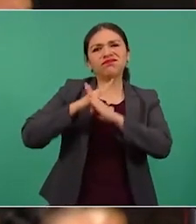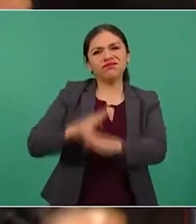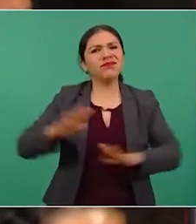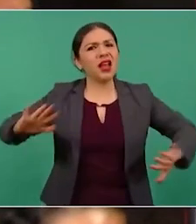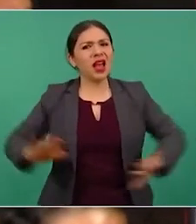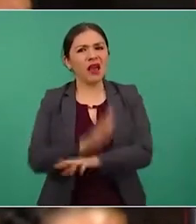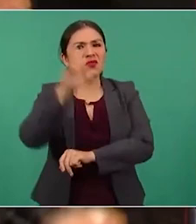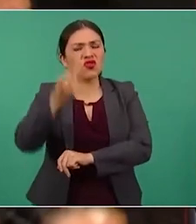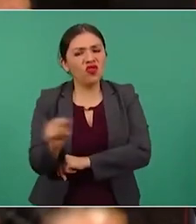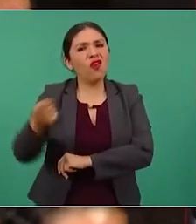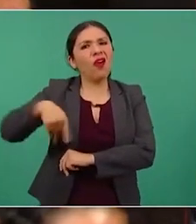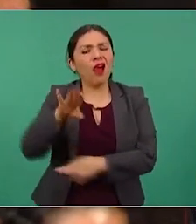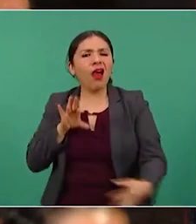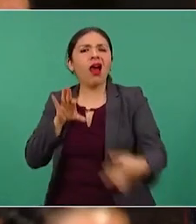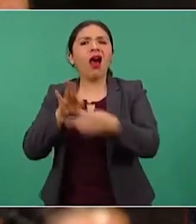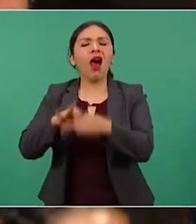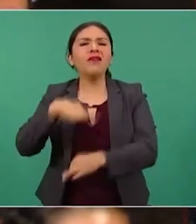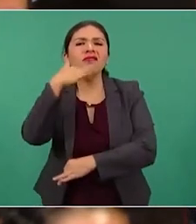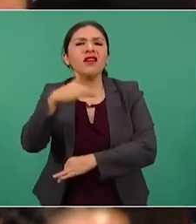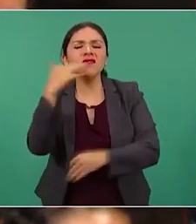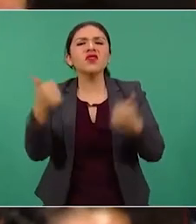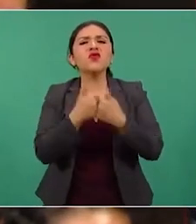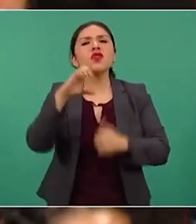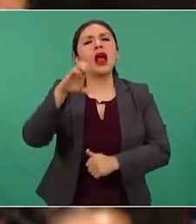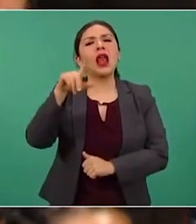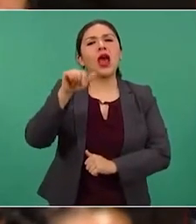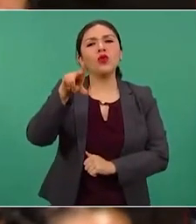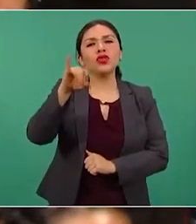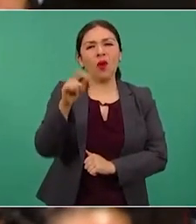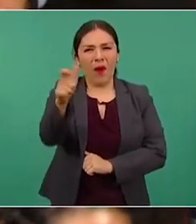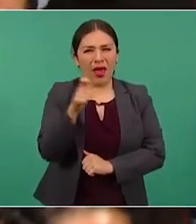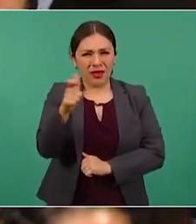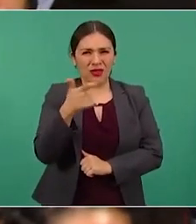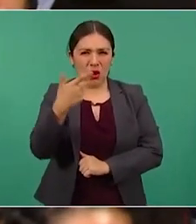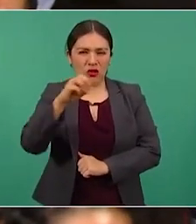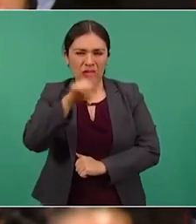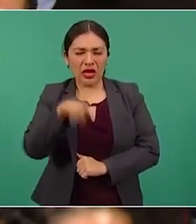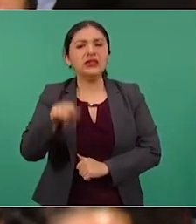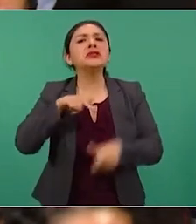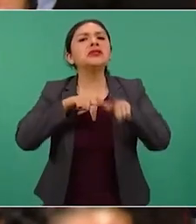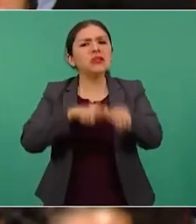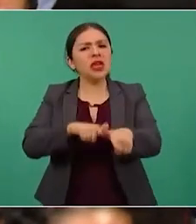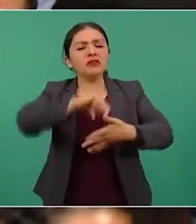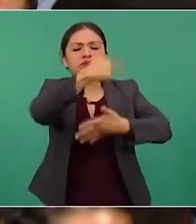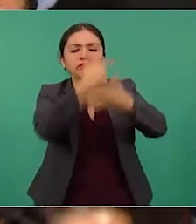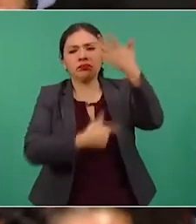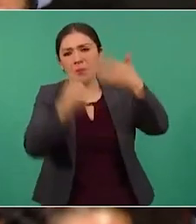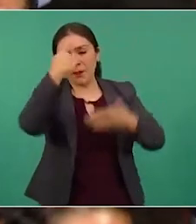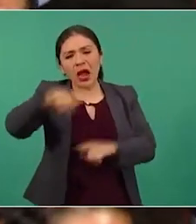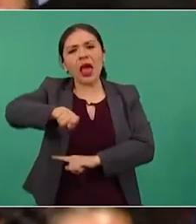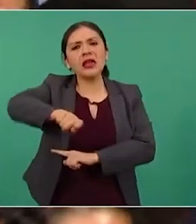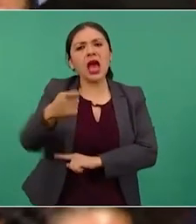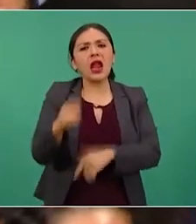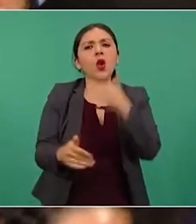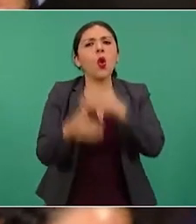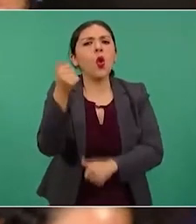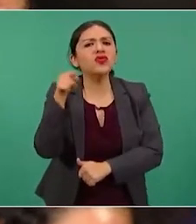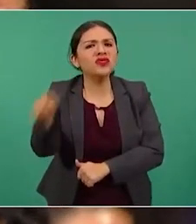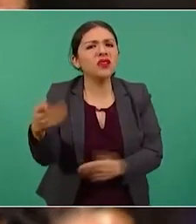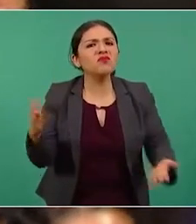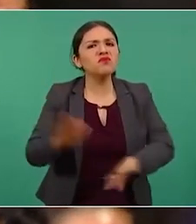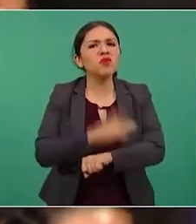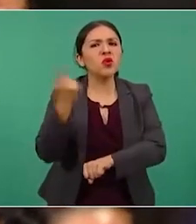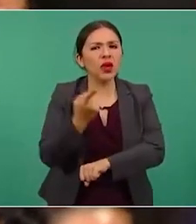aliados estratégicos de Claudio X. Luis González siguen enquistados, por ejemplo, en el Canal 11? Hay tan